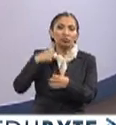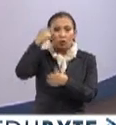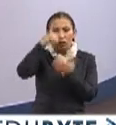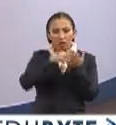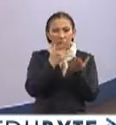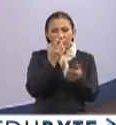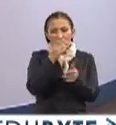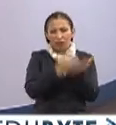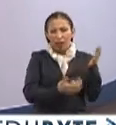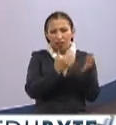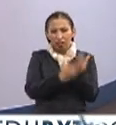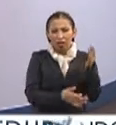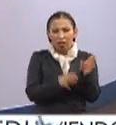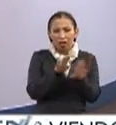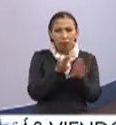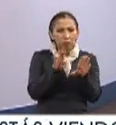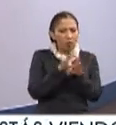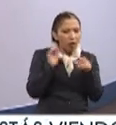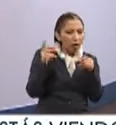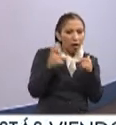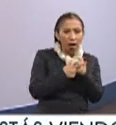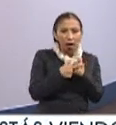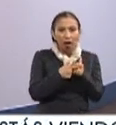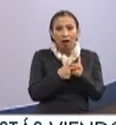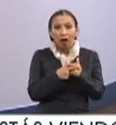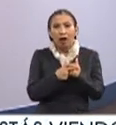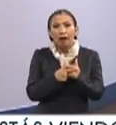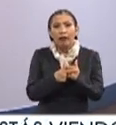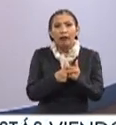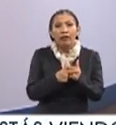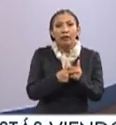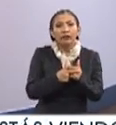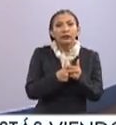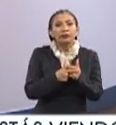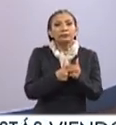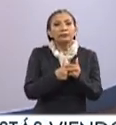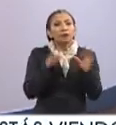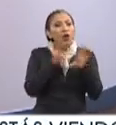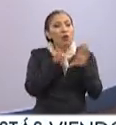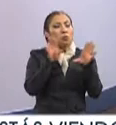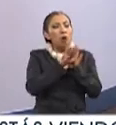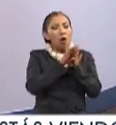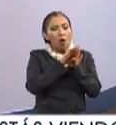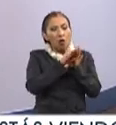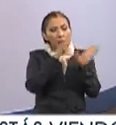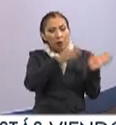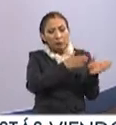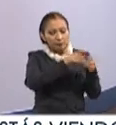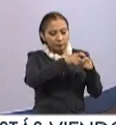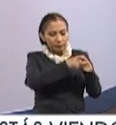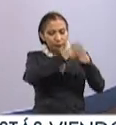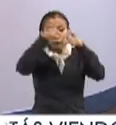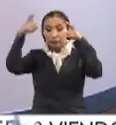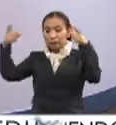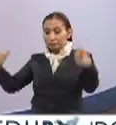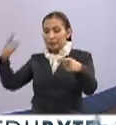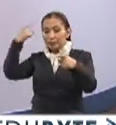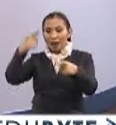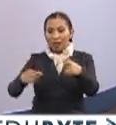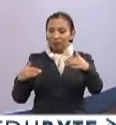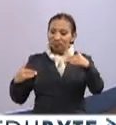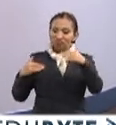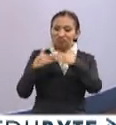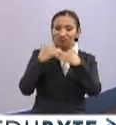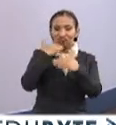ahí algo, este salto cuántico, ¿no? Sí. Para alcanzar.